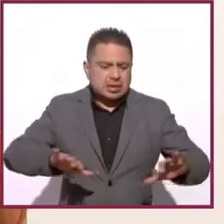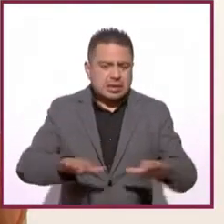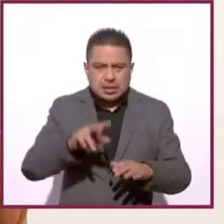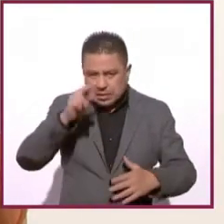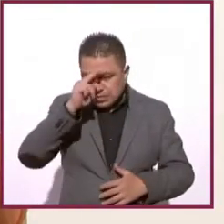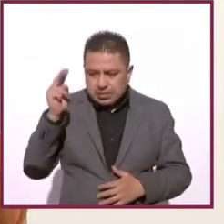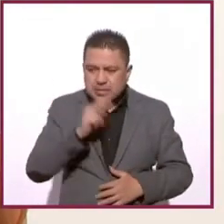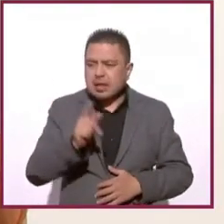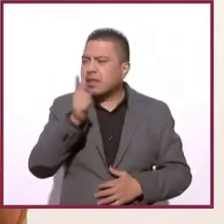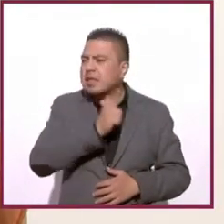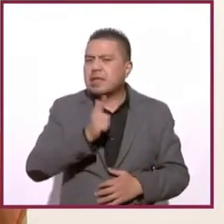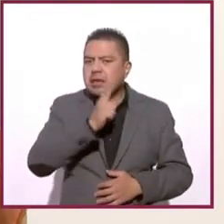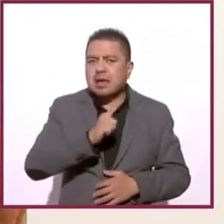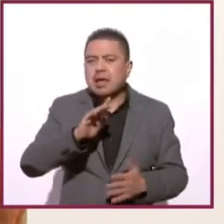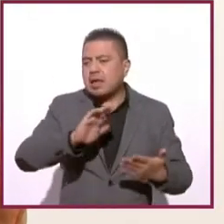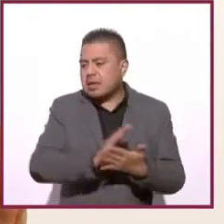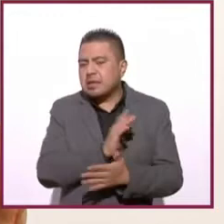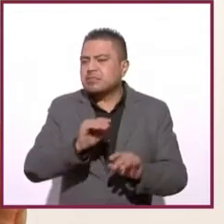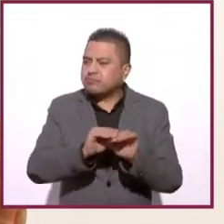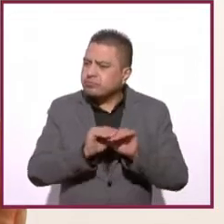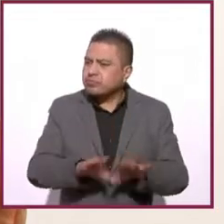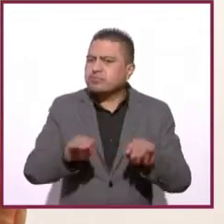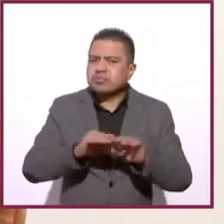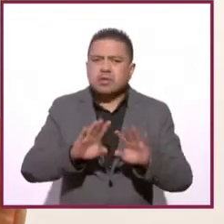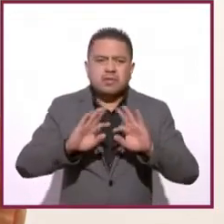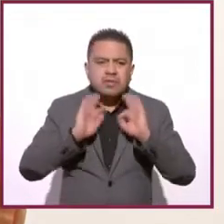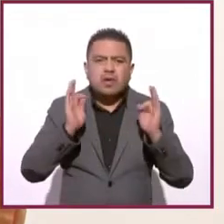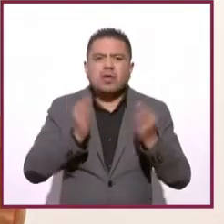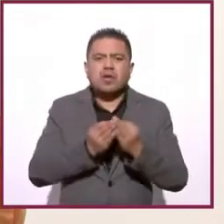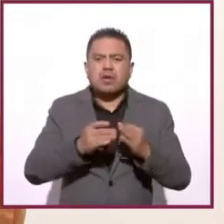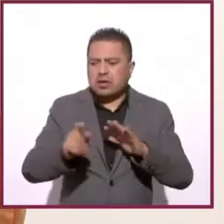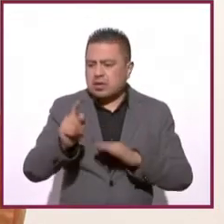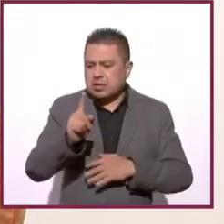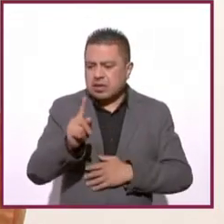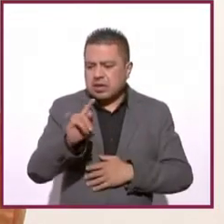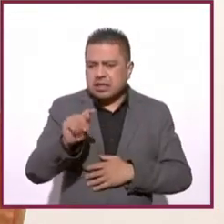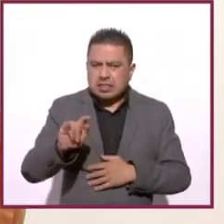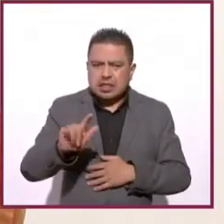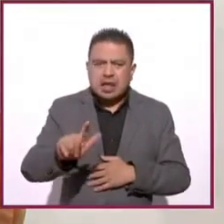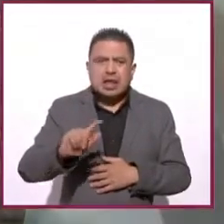de la Lengua, además de sus publicaciones en formato electrónico.